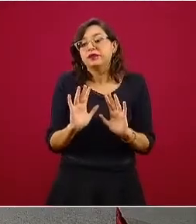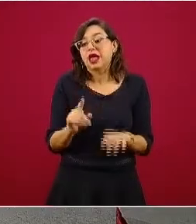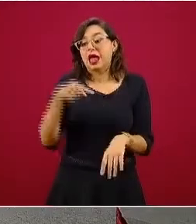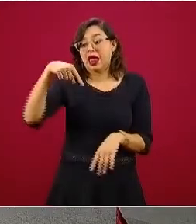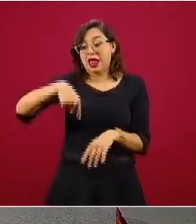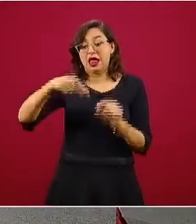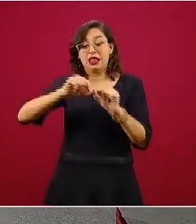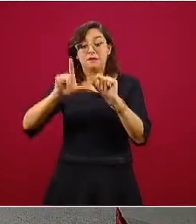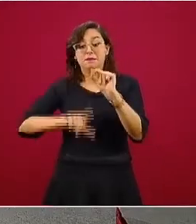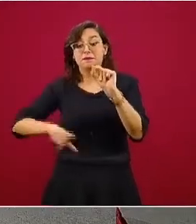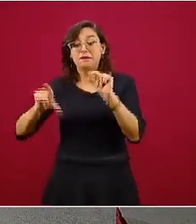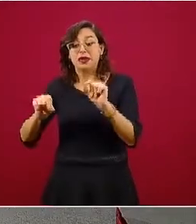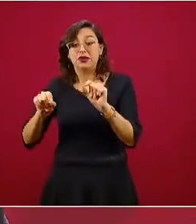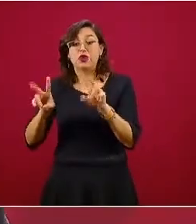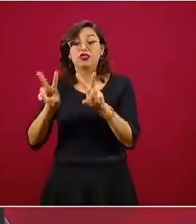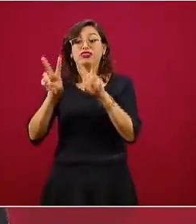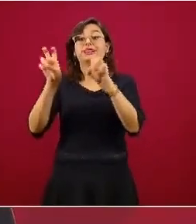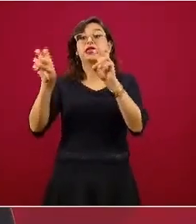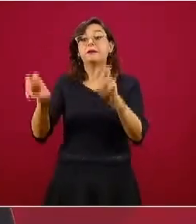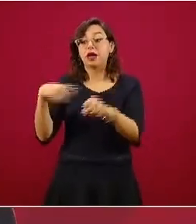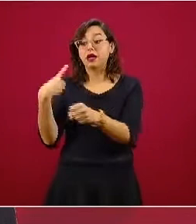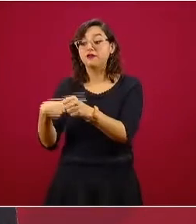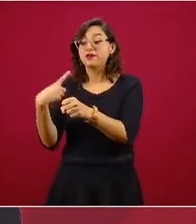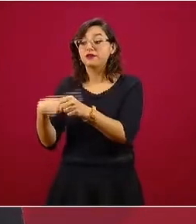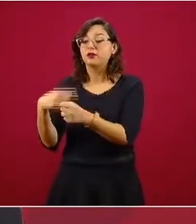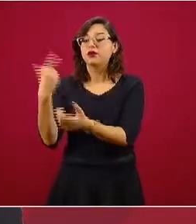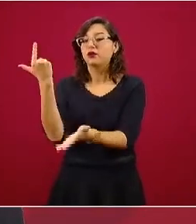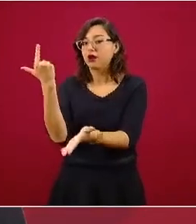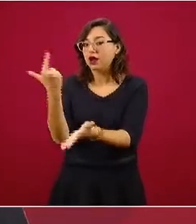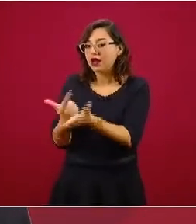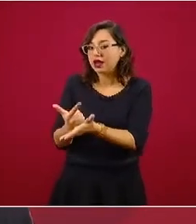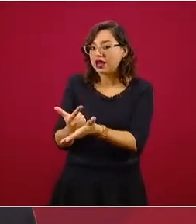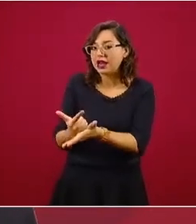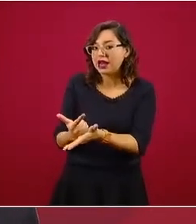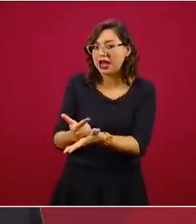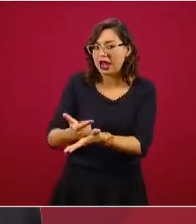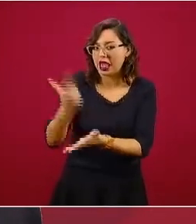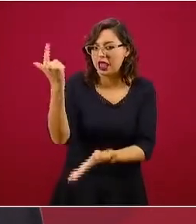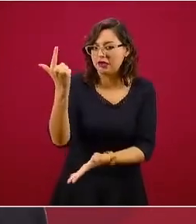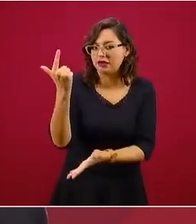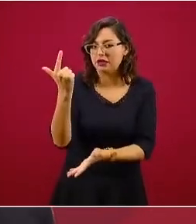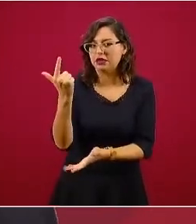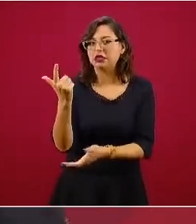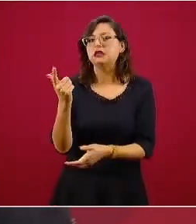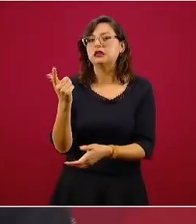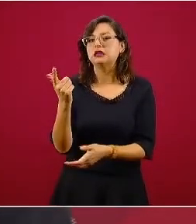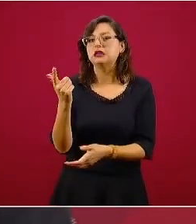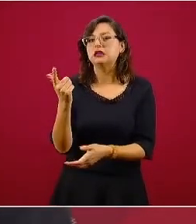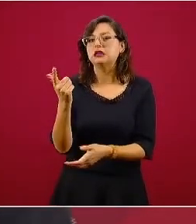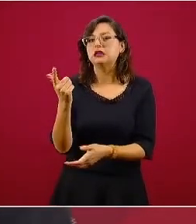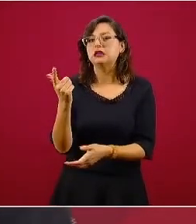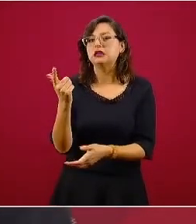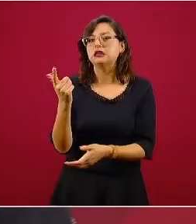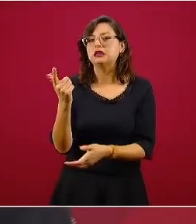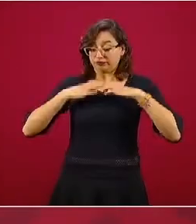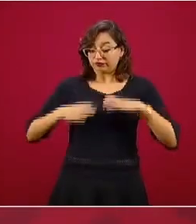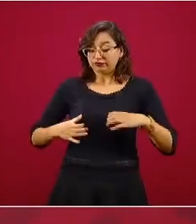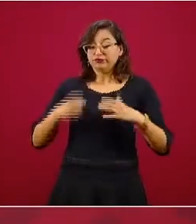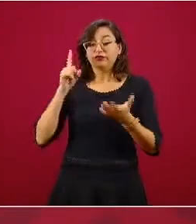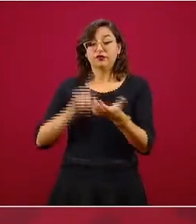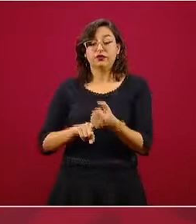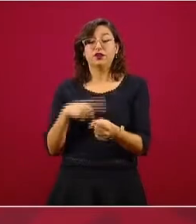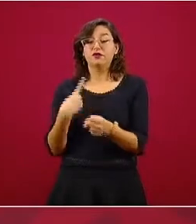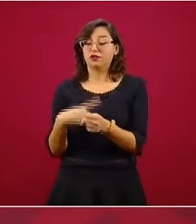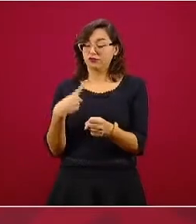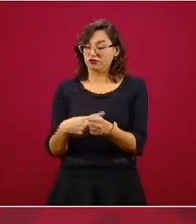acuerdo con el lineamiento de vigilancia epidemiológica, los casos graves son personas con suficiente alteración como